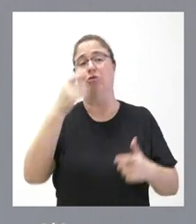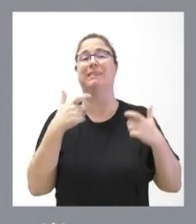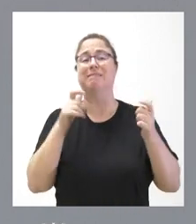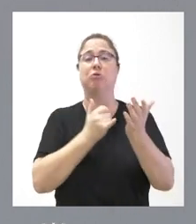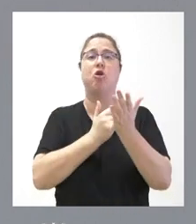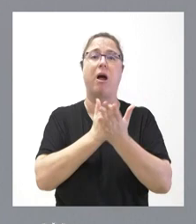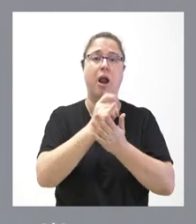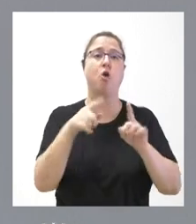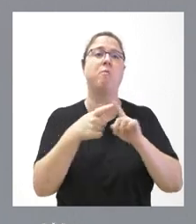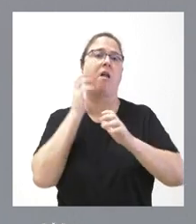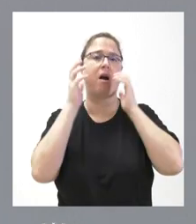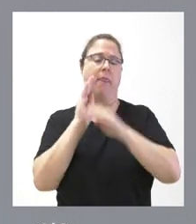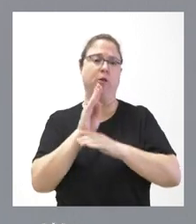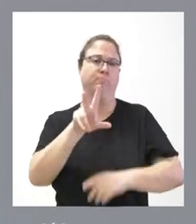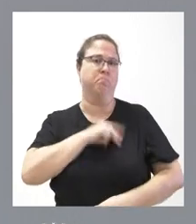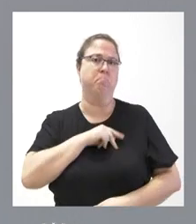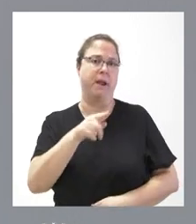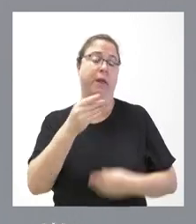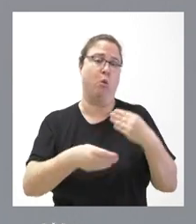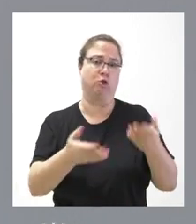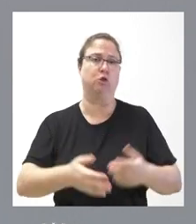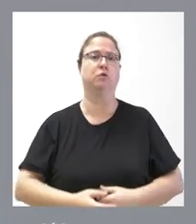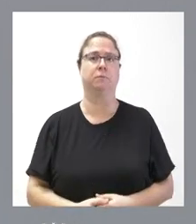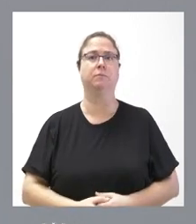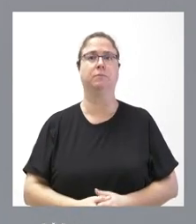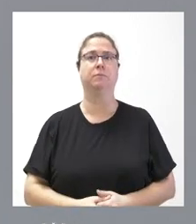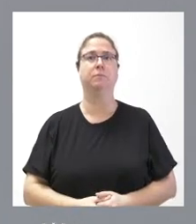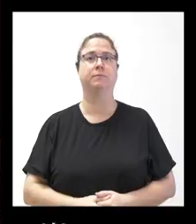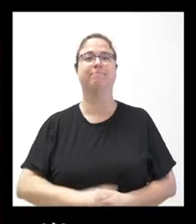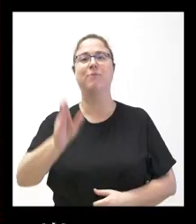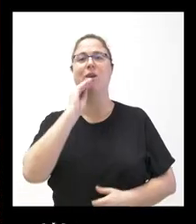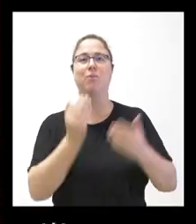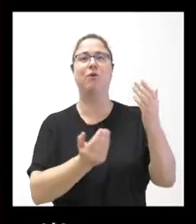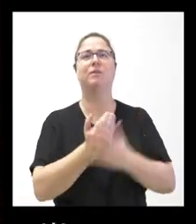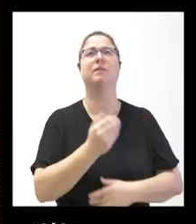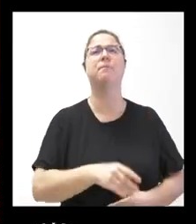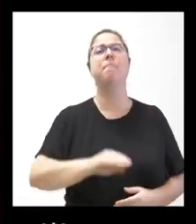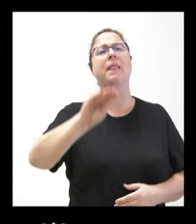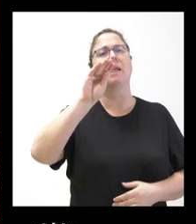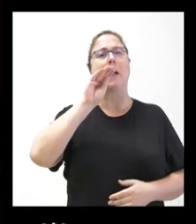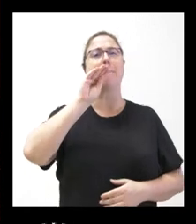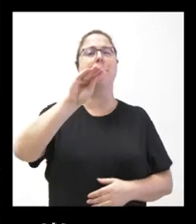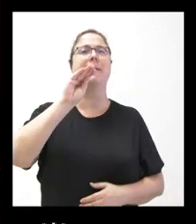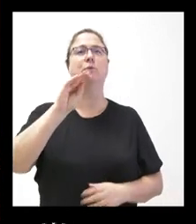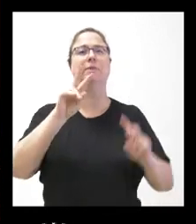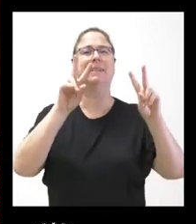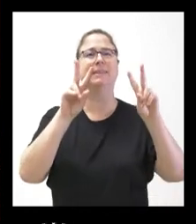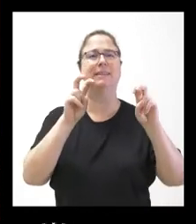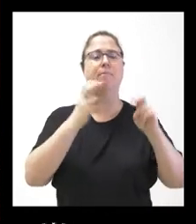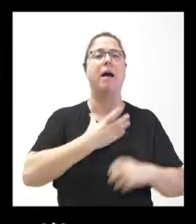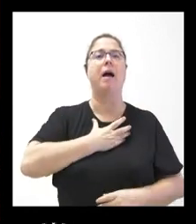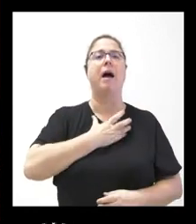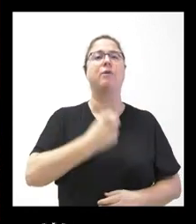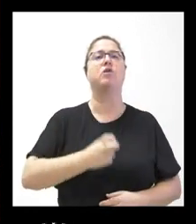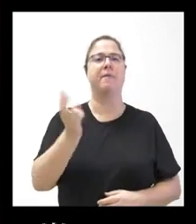en esta ocasión, y el ganadero, lo merecían y es lo que hemos hecho. Hola, buenos días. Quería hacerle dos preguntas relacionadas con el Ayuntamiento de Valladolid.